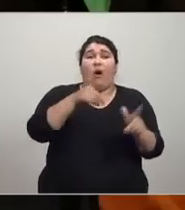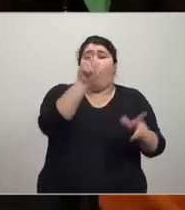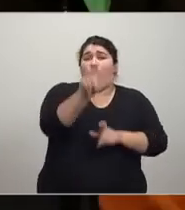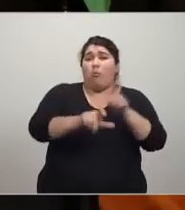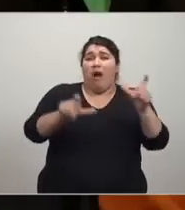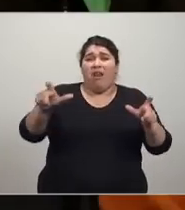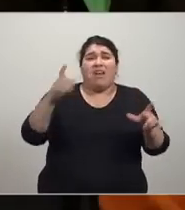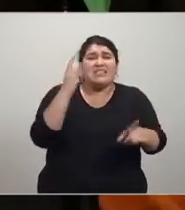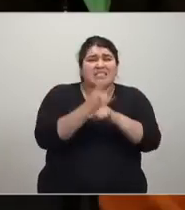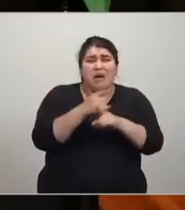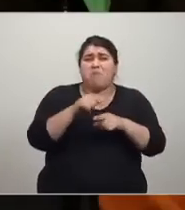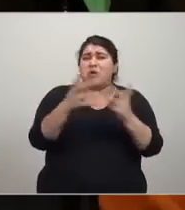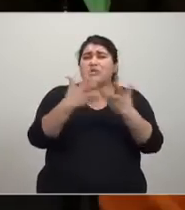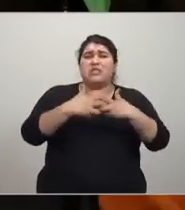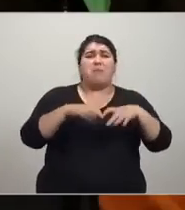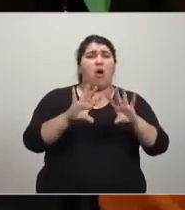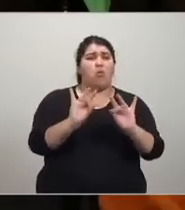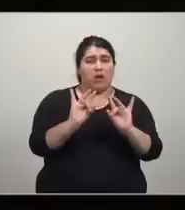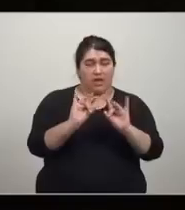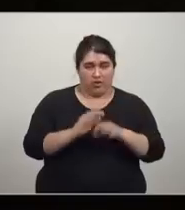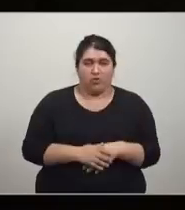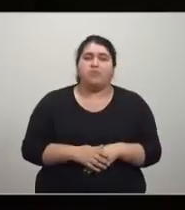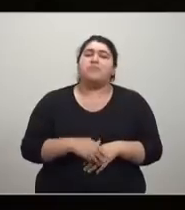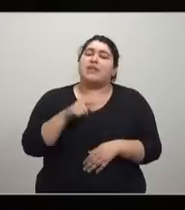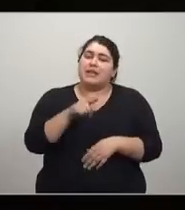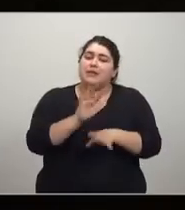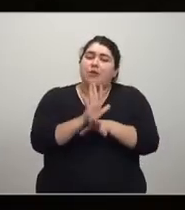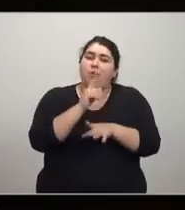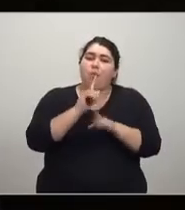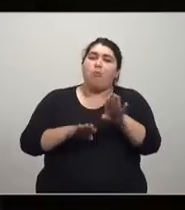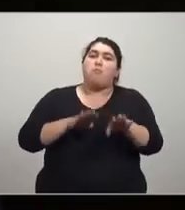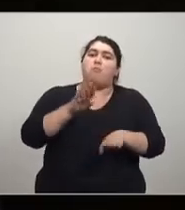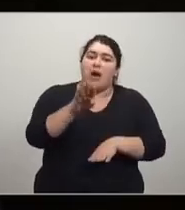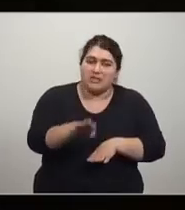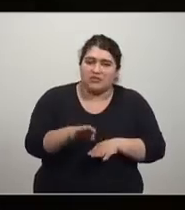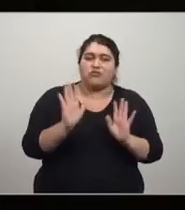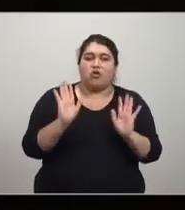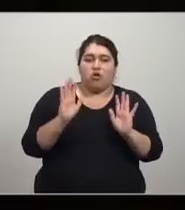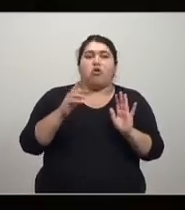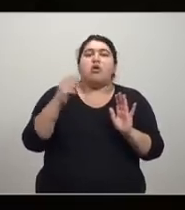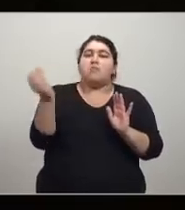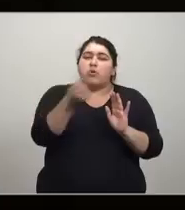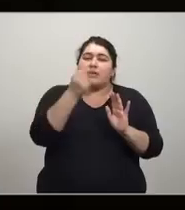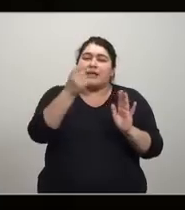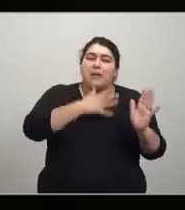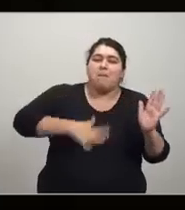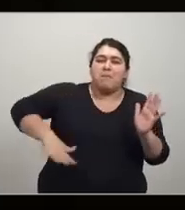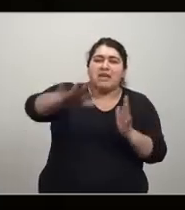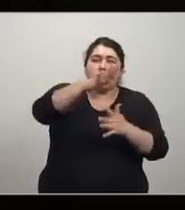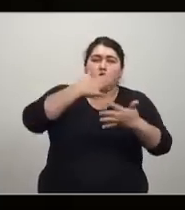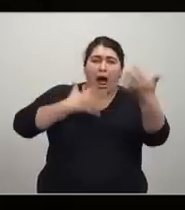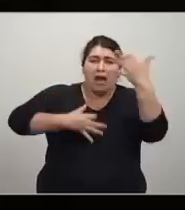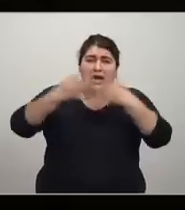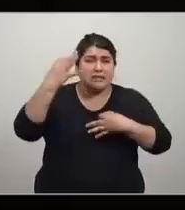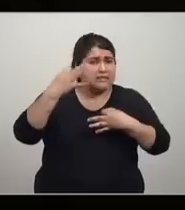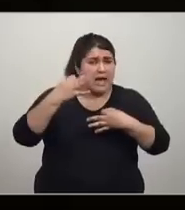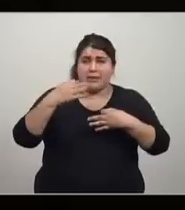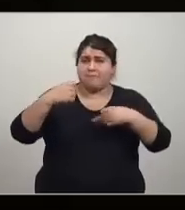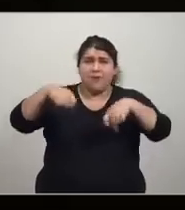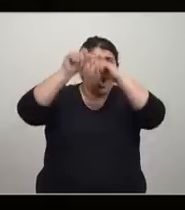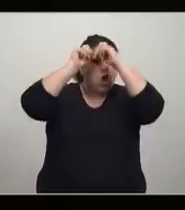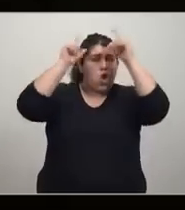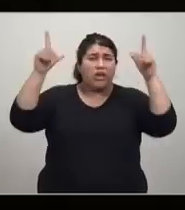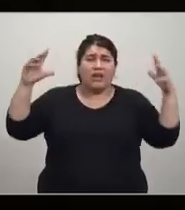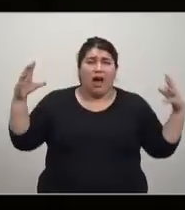adaptativo complejo. En todo caso, y esto fue un gran paso adelante, ya no solo había que ver desde lo micro sino desde lo macro, una lógica colectiva.